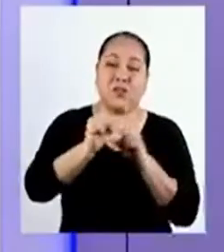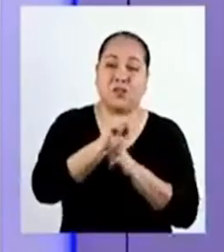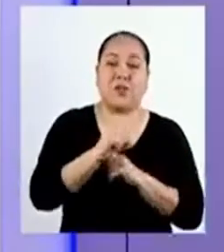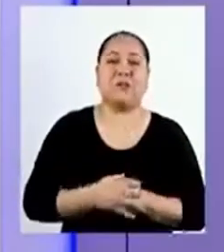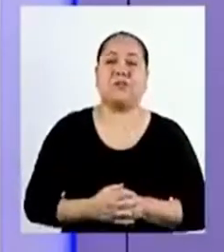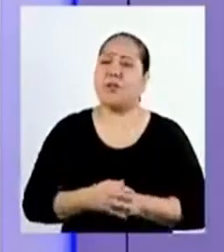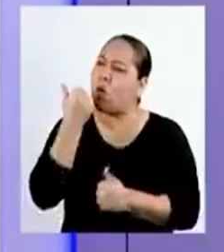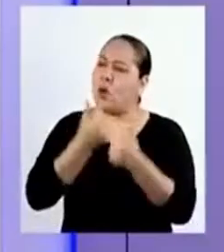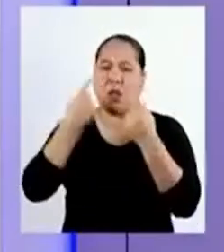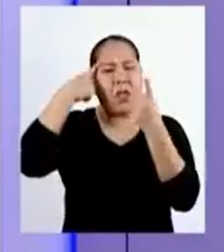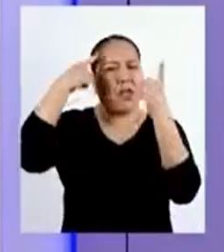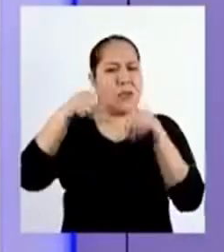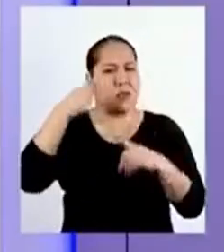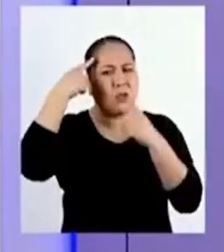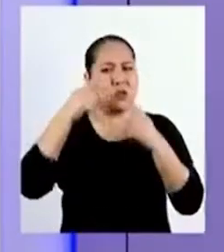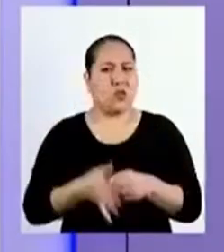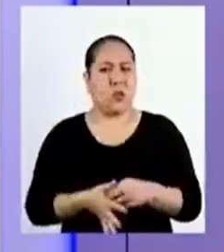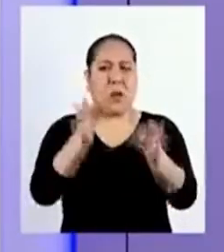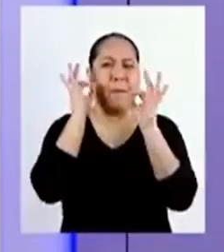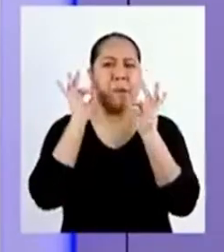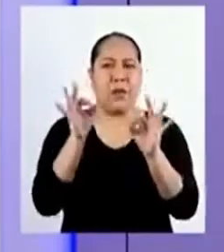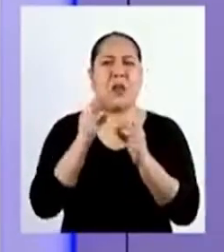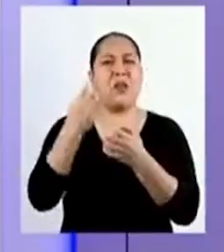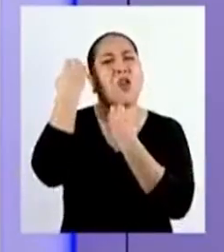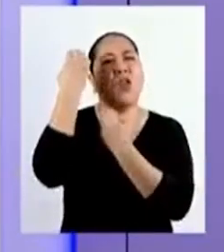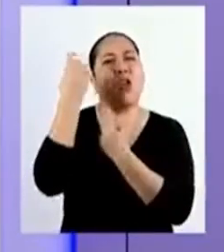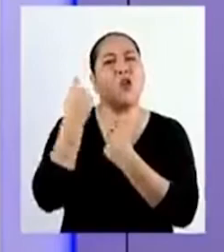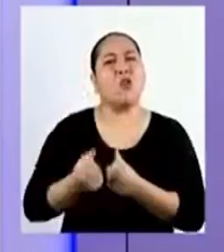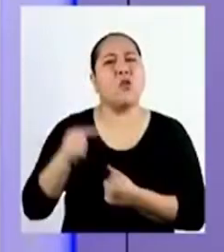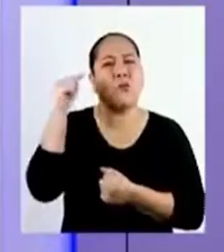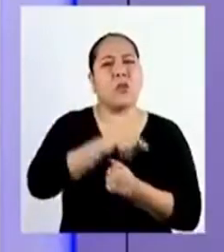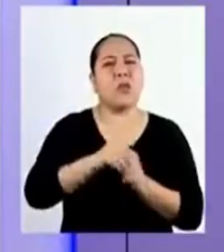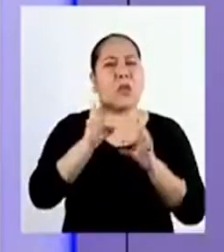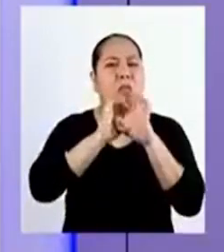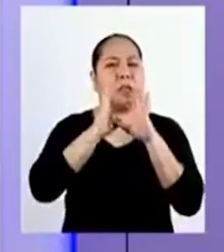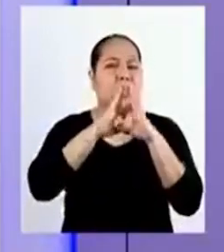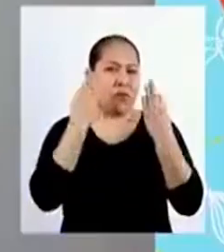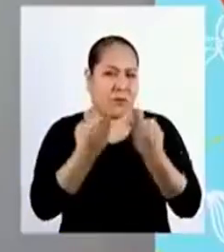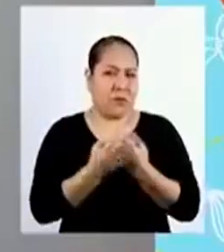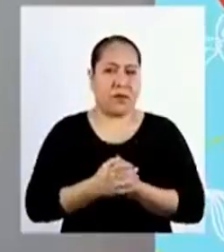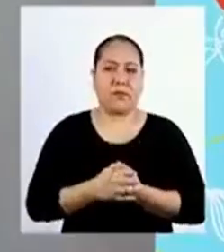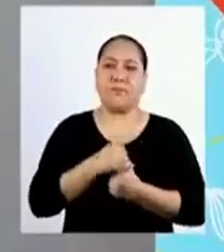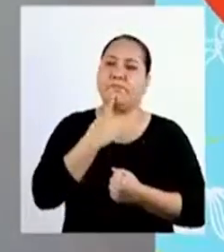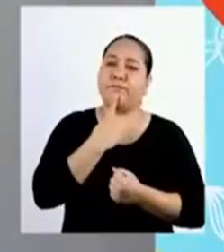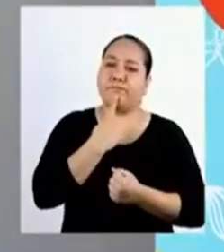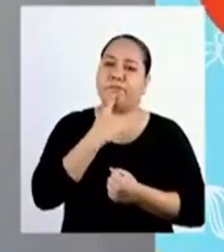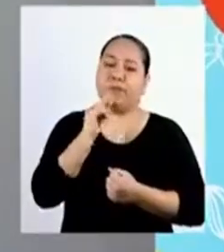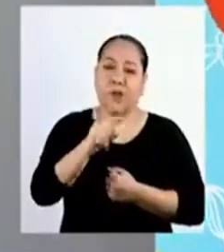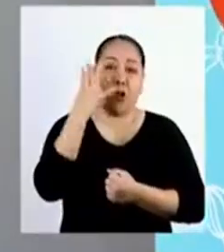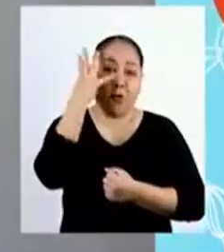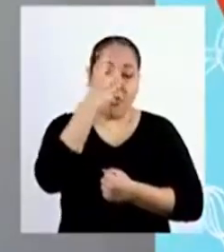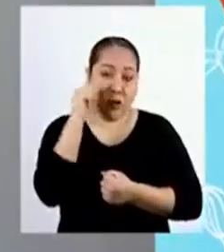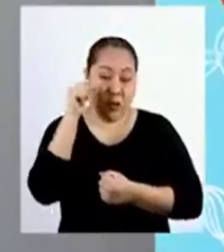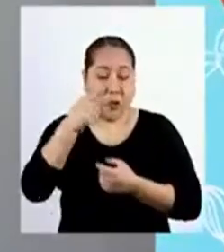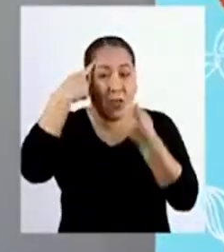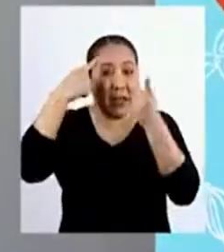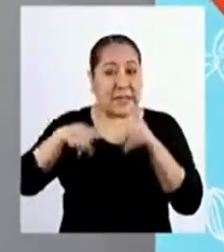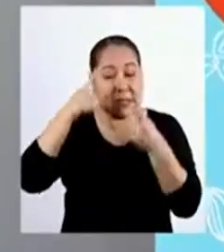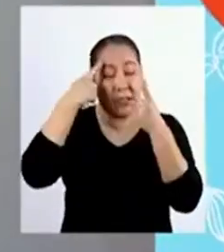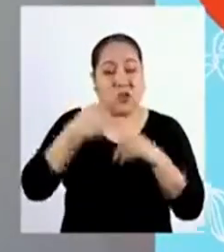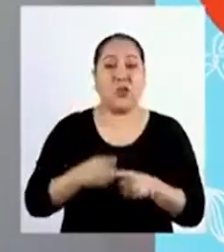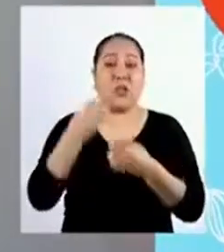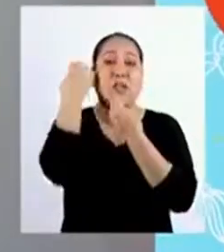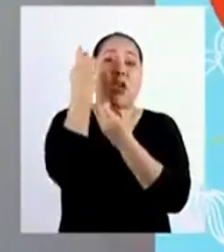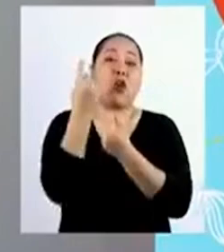¿Qué tipo de decisiones Ponen en riesgo La economía De nuestras familias? Bueno Lo bonito De las decisiones